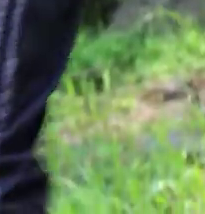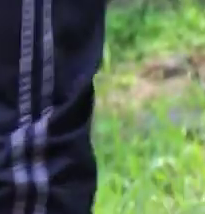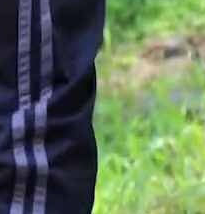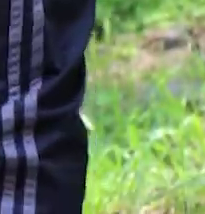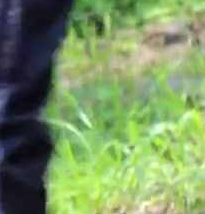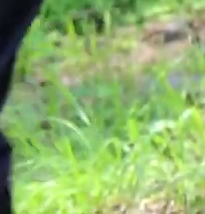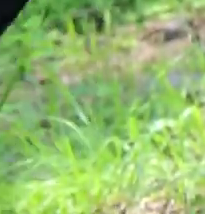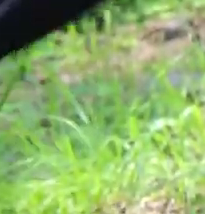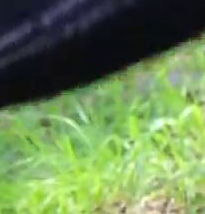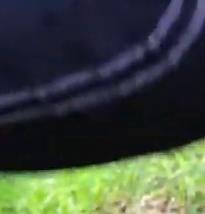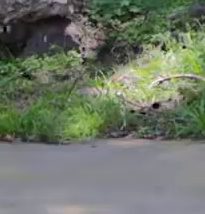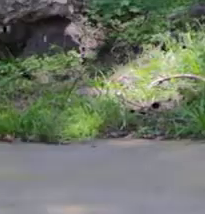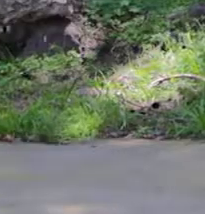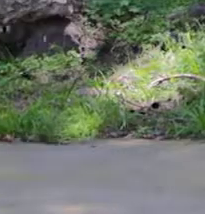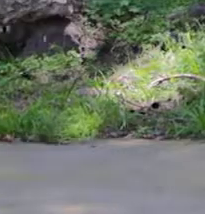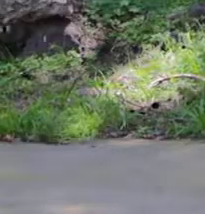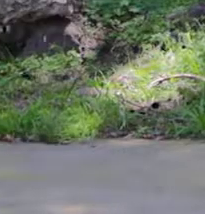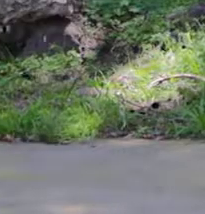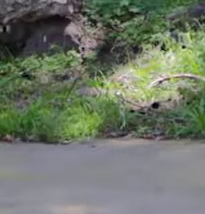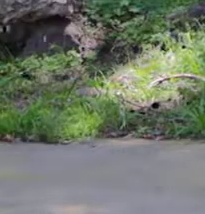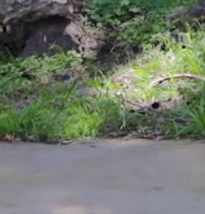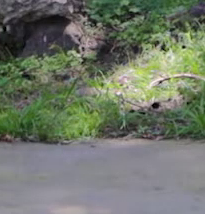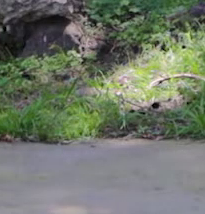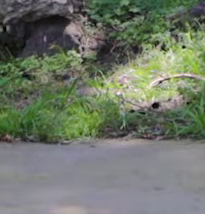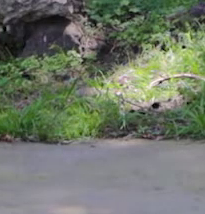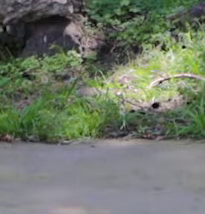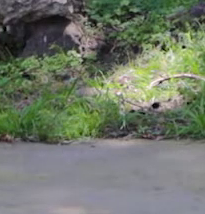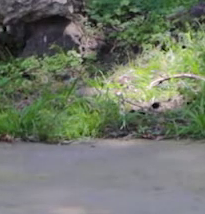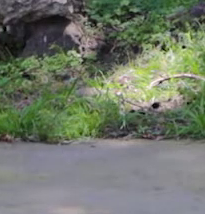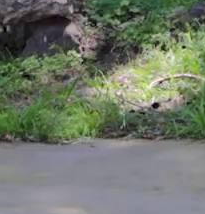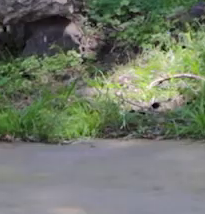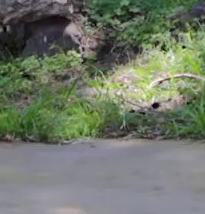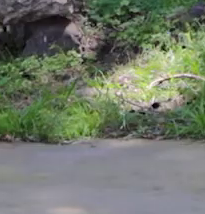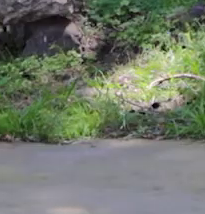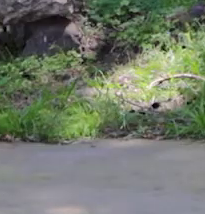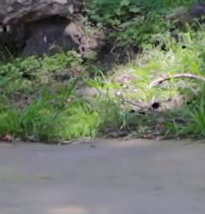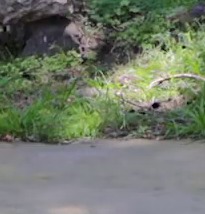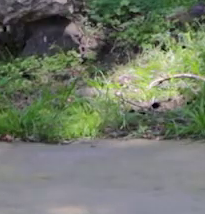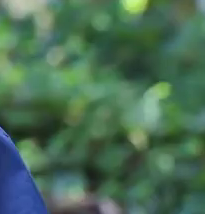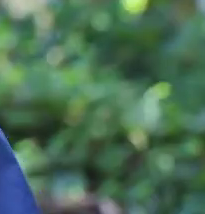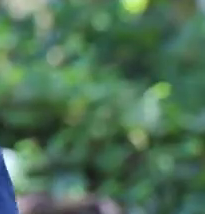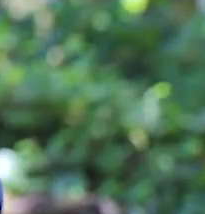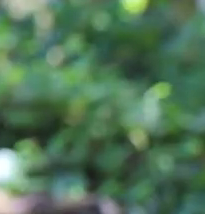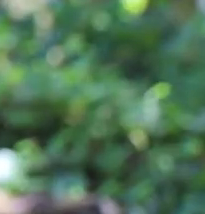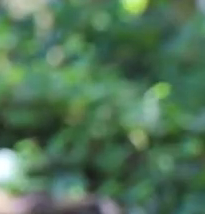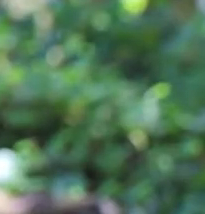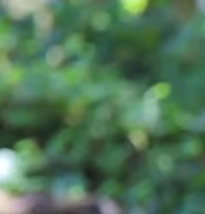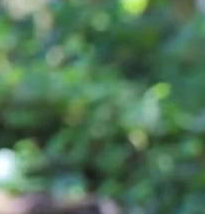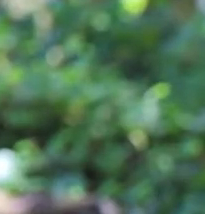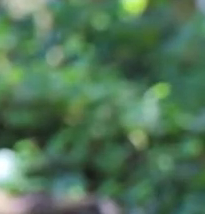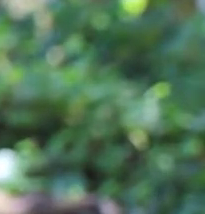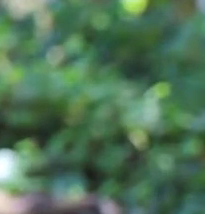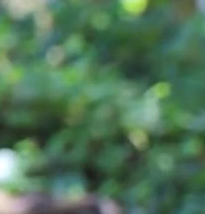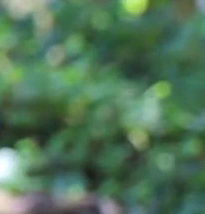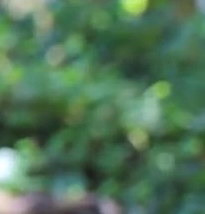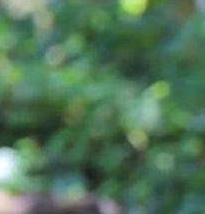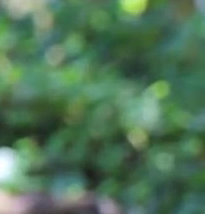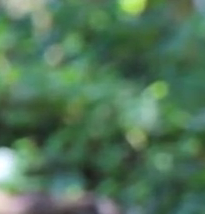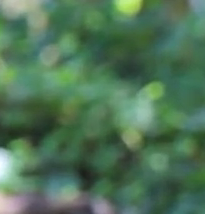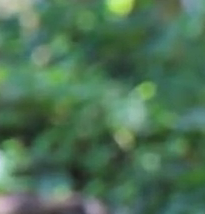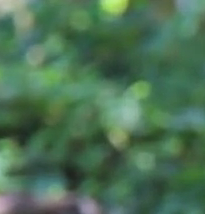Arriba. Muy bien. Vamos a abrir nuestro compás. Levamos los brazos. Y vamos a trabajar